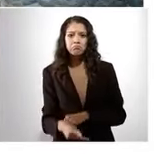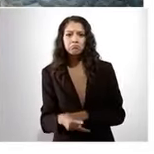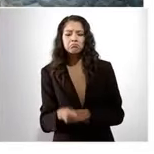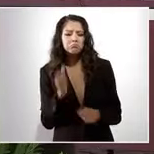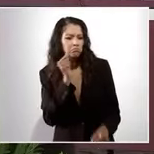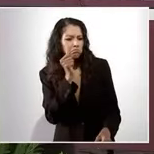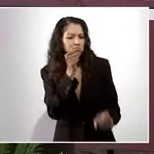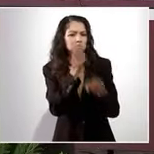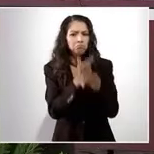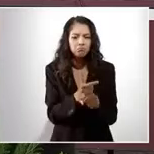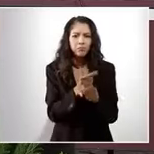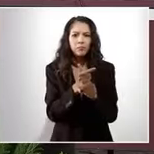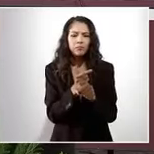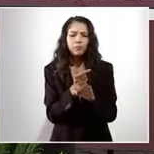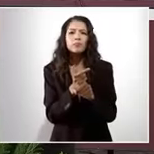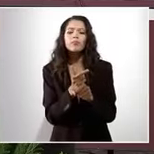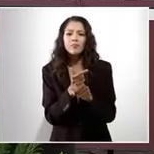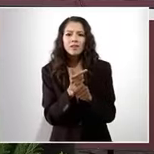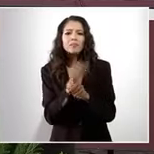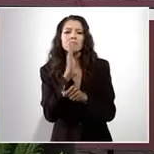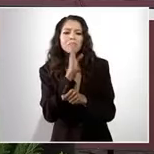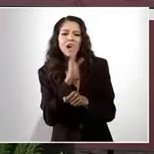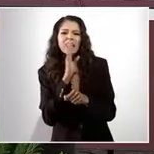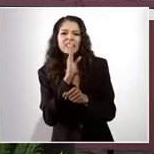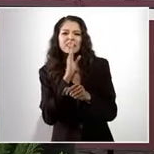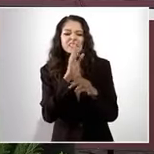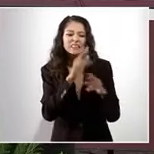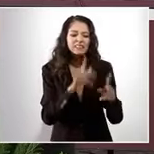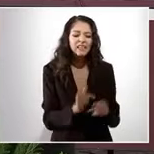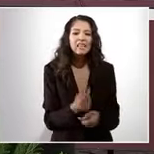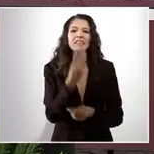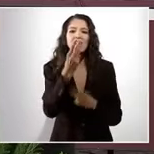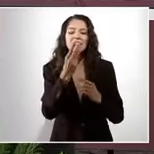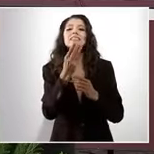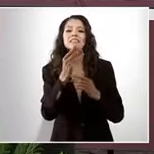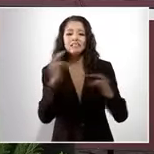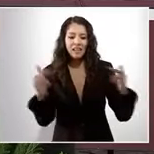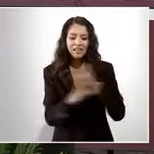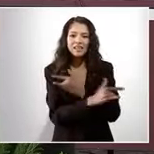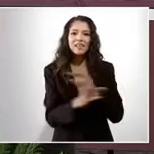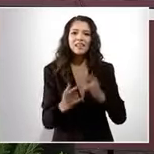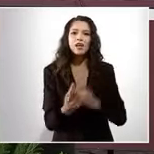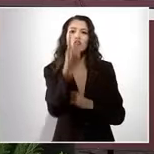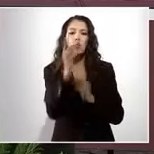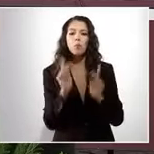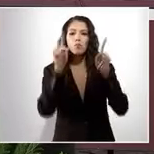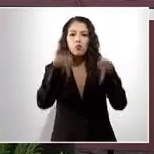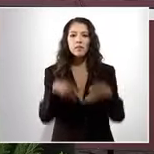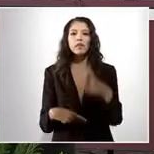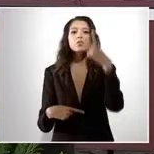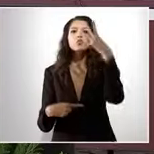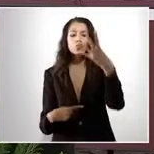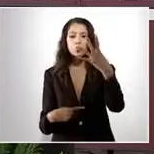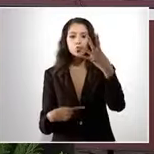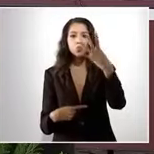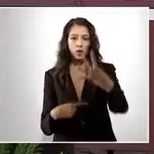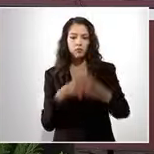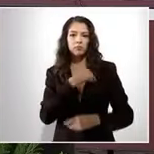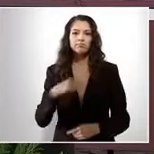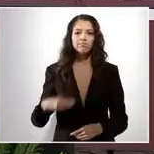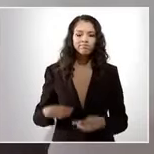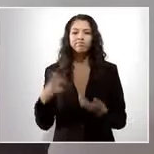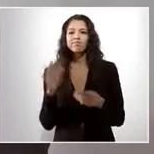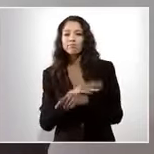se identificaron afectaciones en tres carreteras y dos puentes de la red federal de cuatro municipios, por lo que de